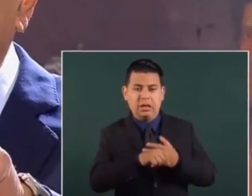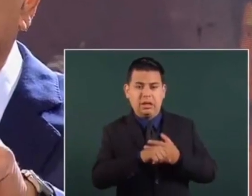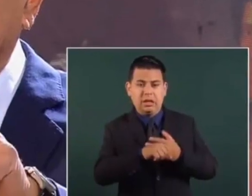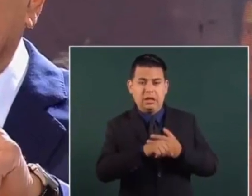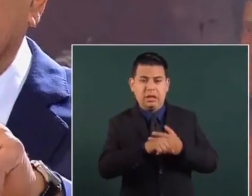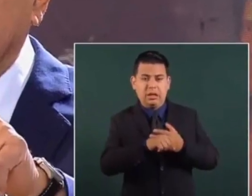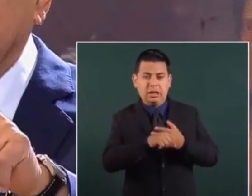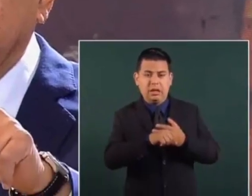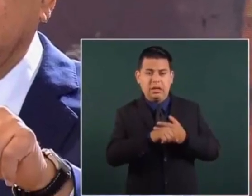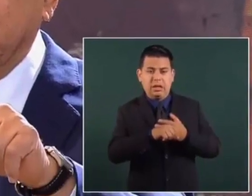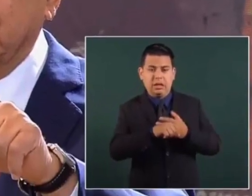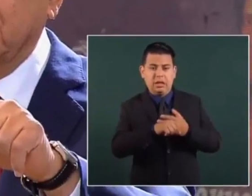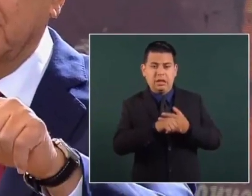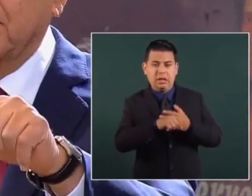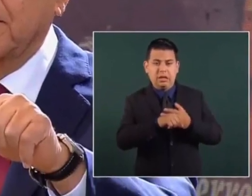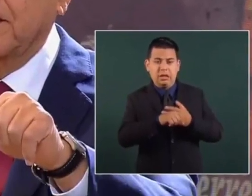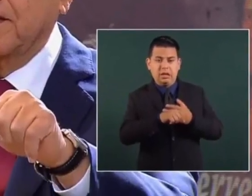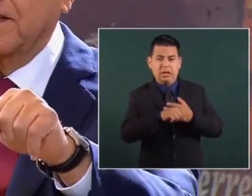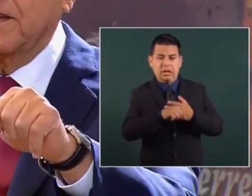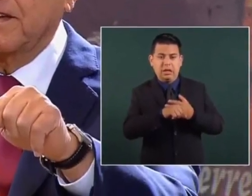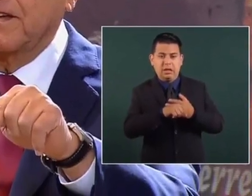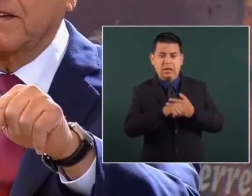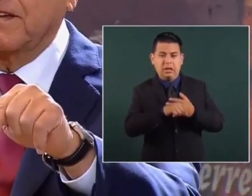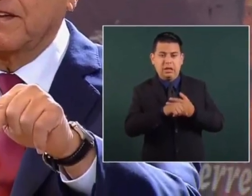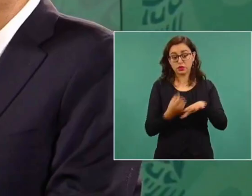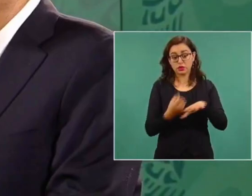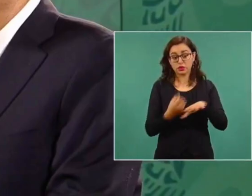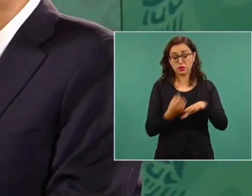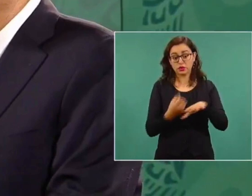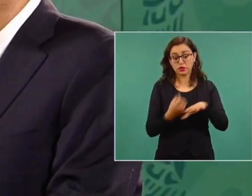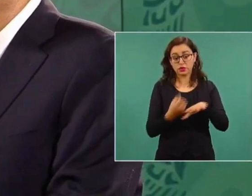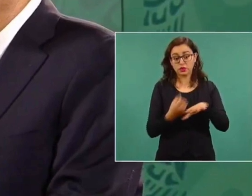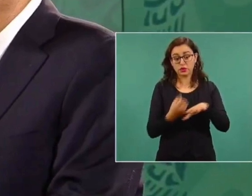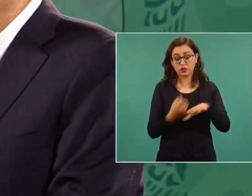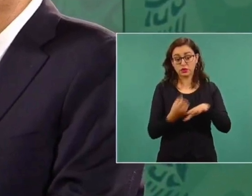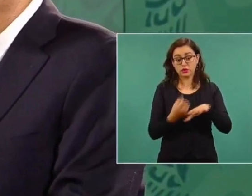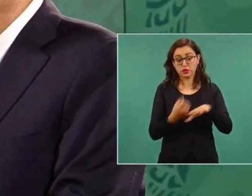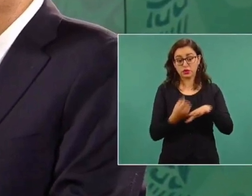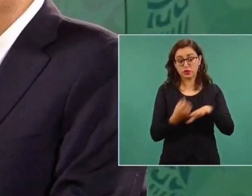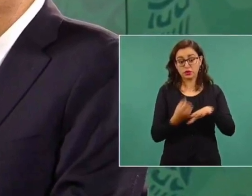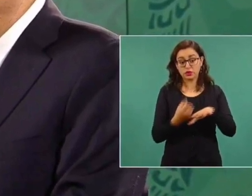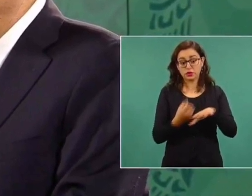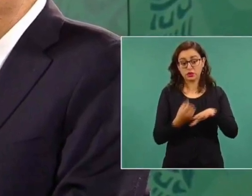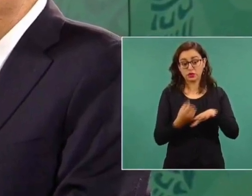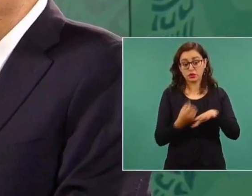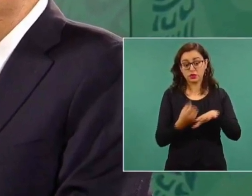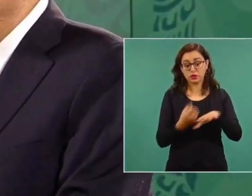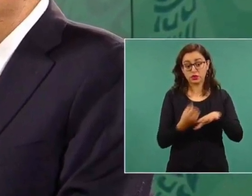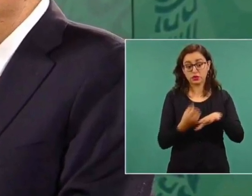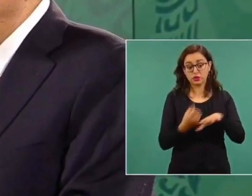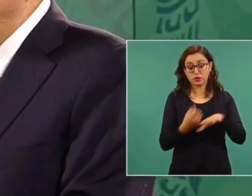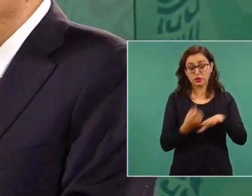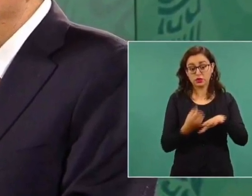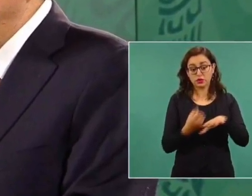Y a nuestro gran presidente